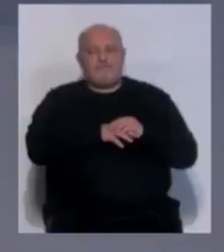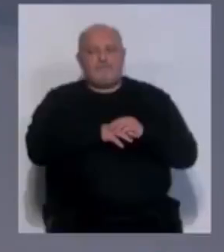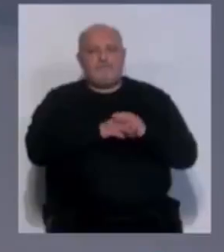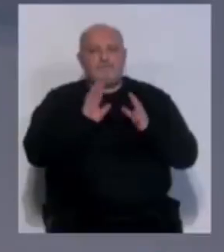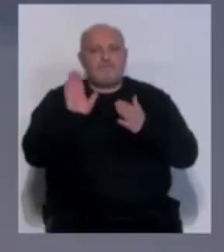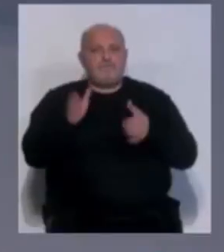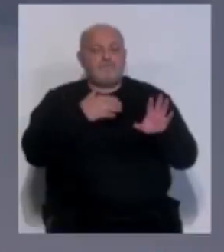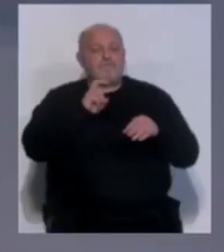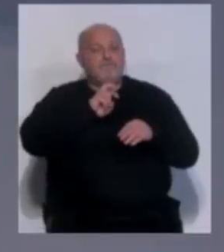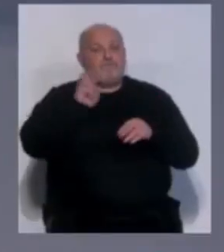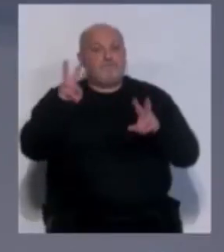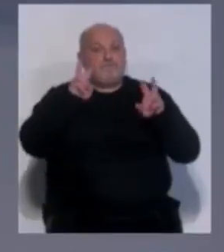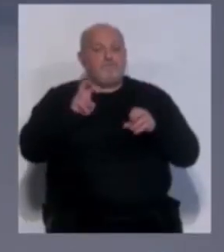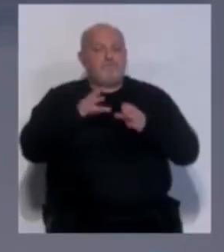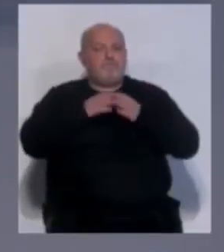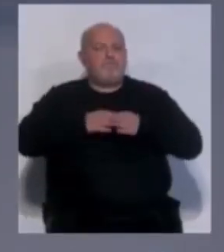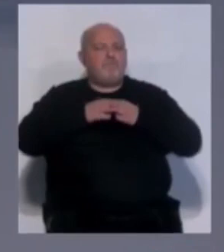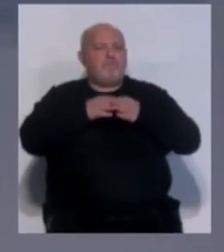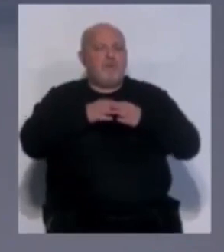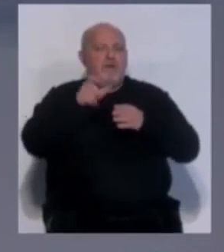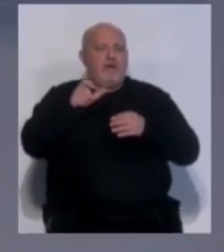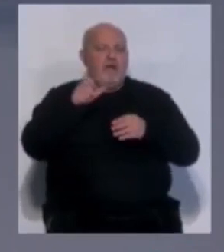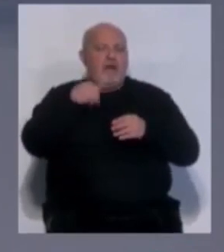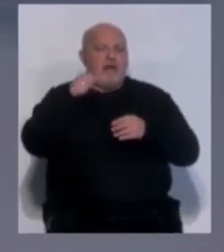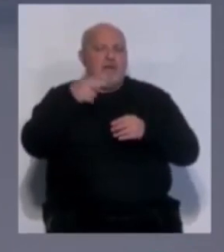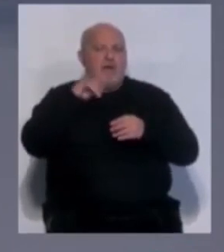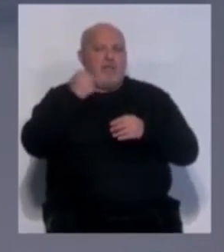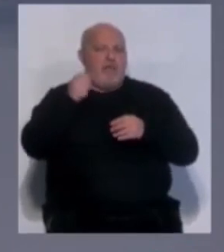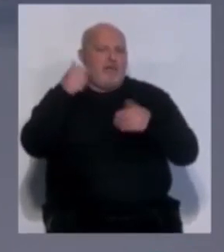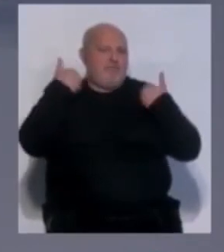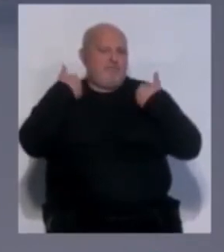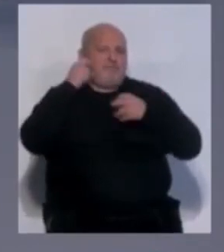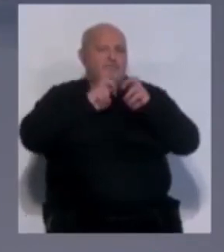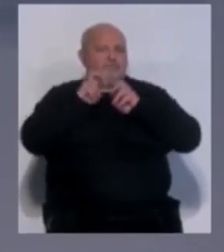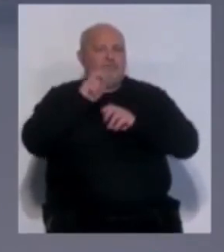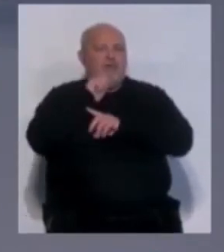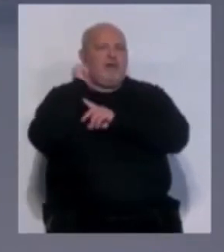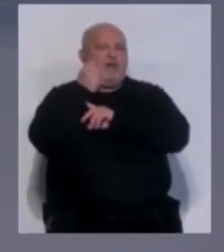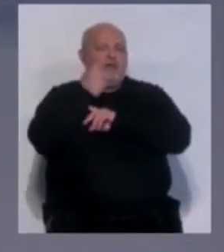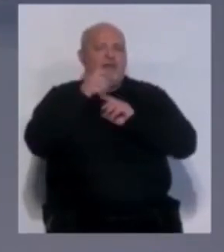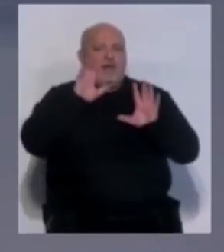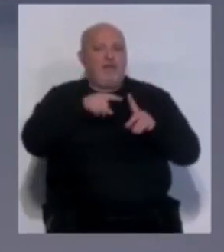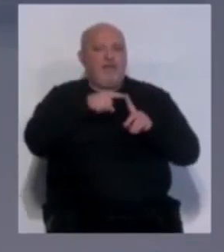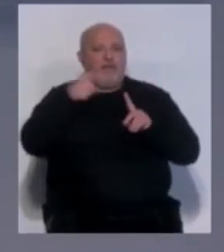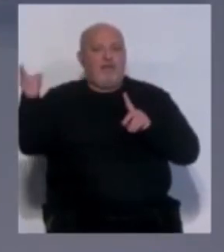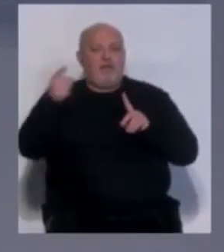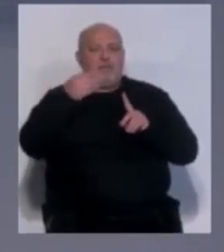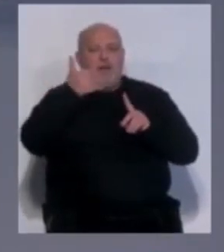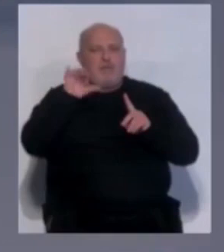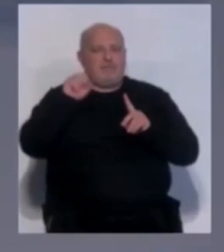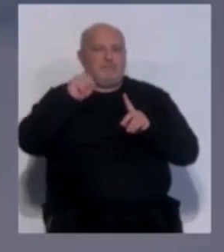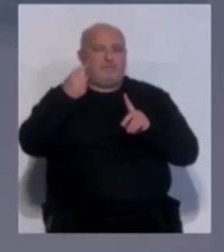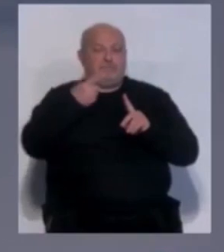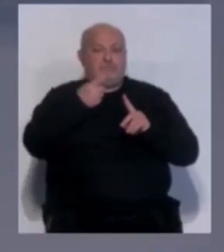Y más noticias. La regatista Aina Bauza intenta batir el récord de la travesía entre Cádiz y Bahamas. La